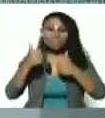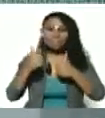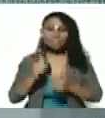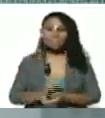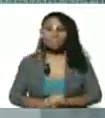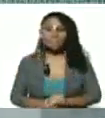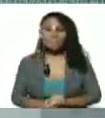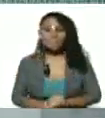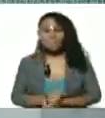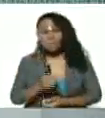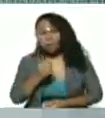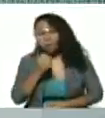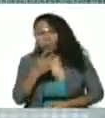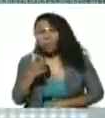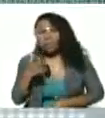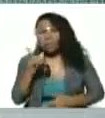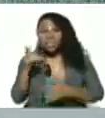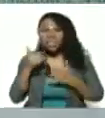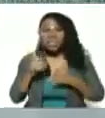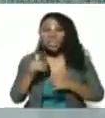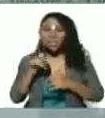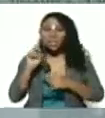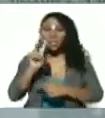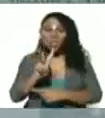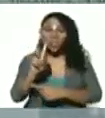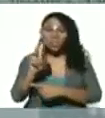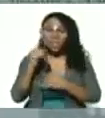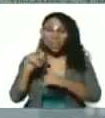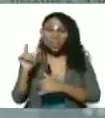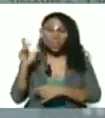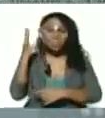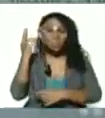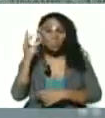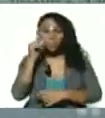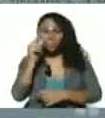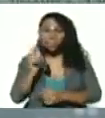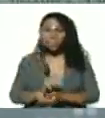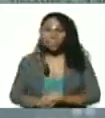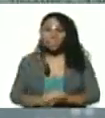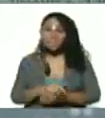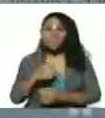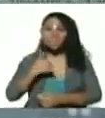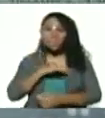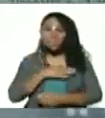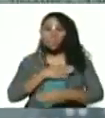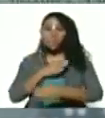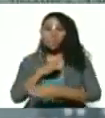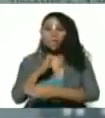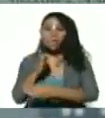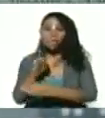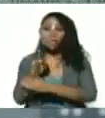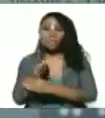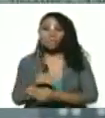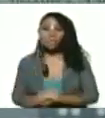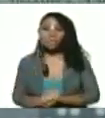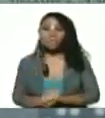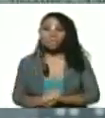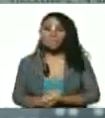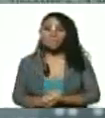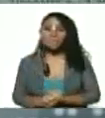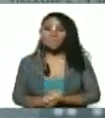Bueno, el hijo de dos genios también, Ricardo y Patricia. Ahí estuvimos. Pulito.